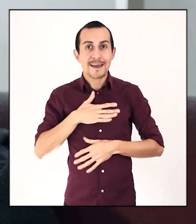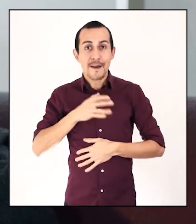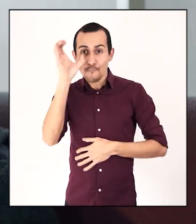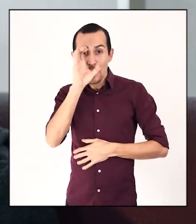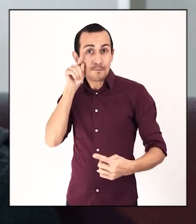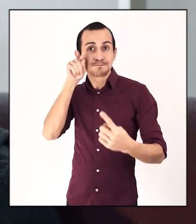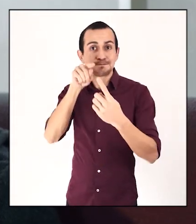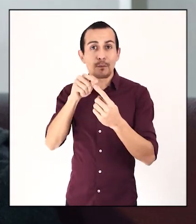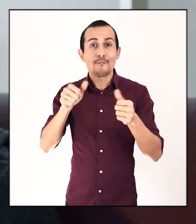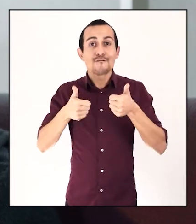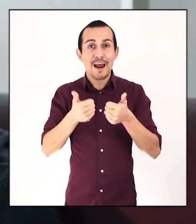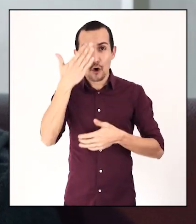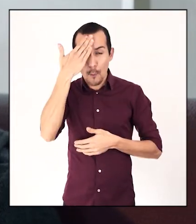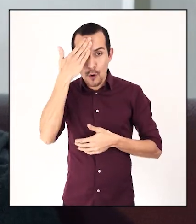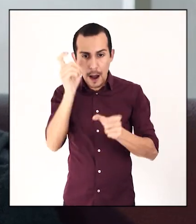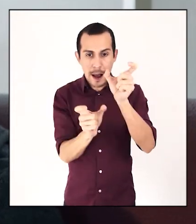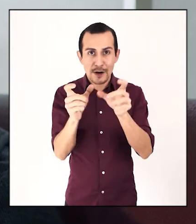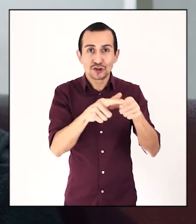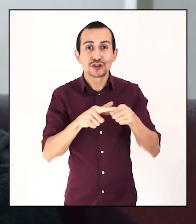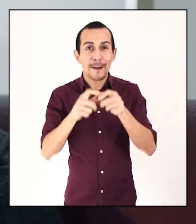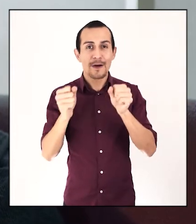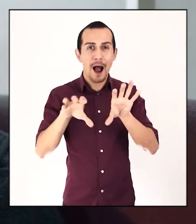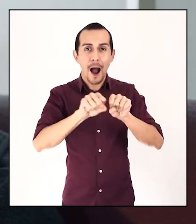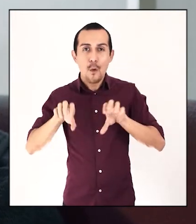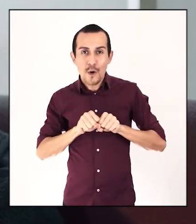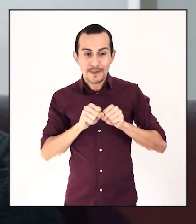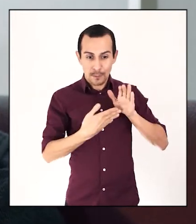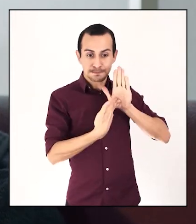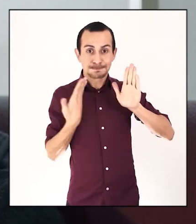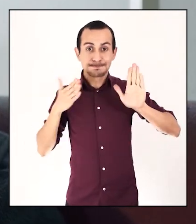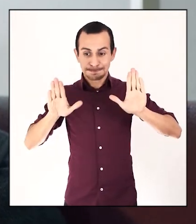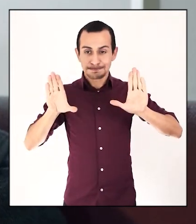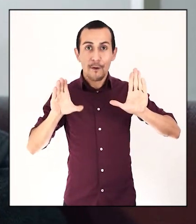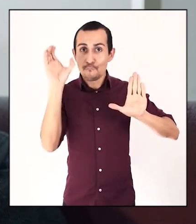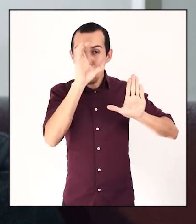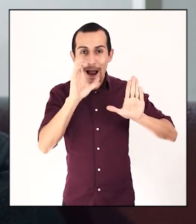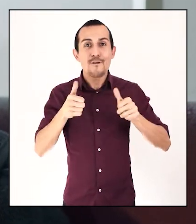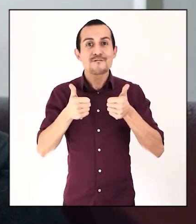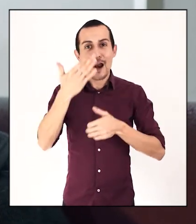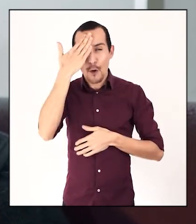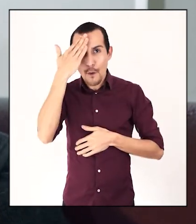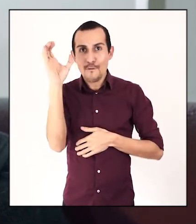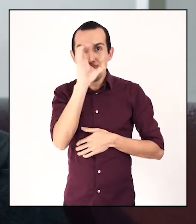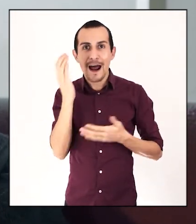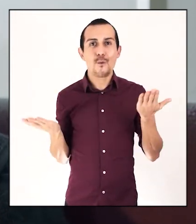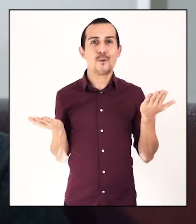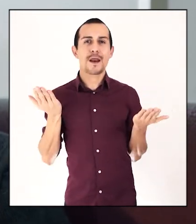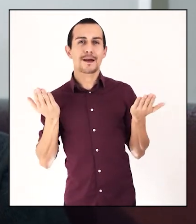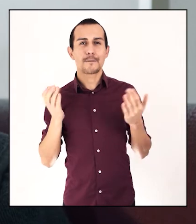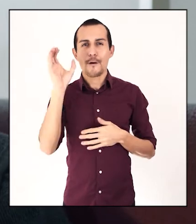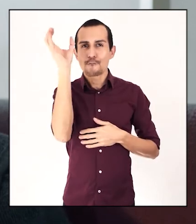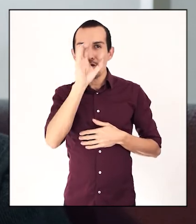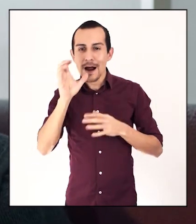bien común, claramente la sociedad puede ponerse de acuerdo, a través de esas diferencias y esos contrastes, en buscar un bien común, buscar un cierto equilibrio.